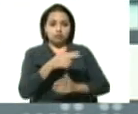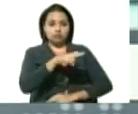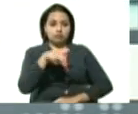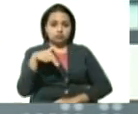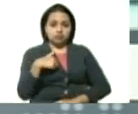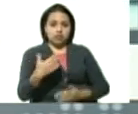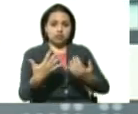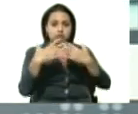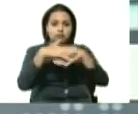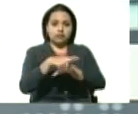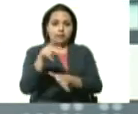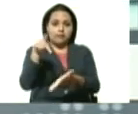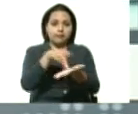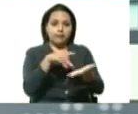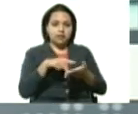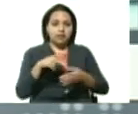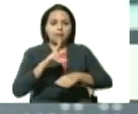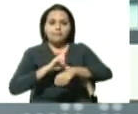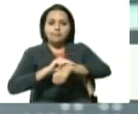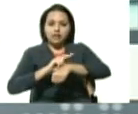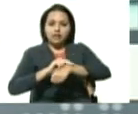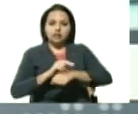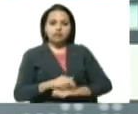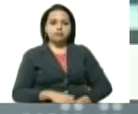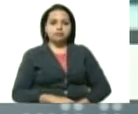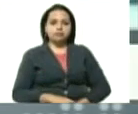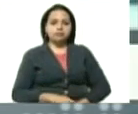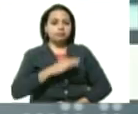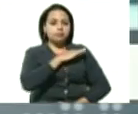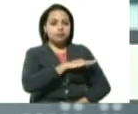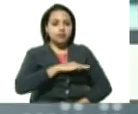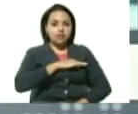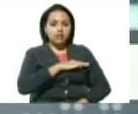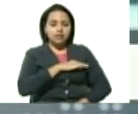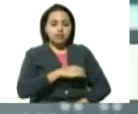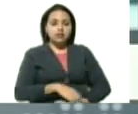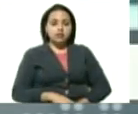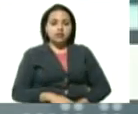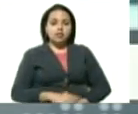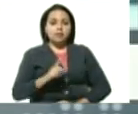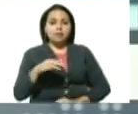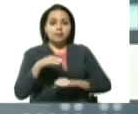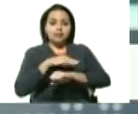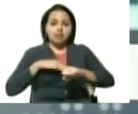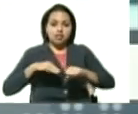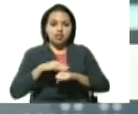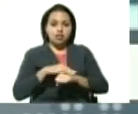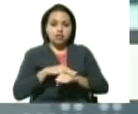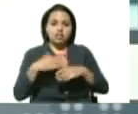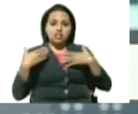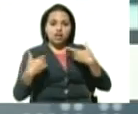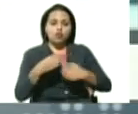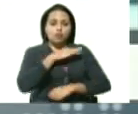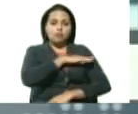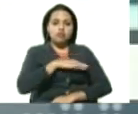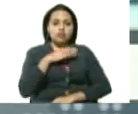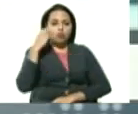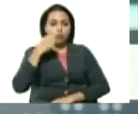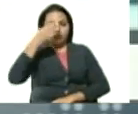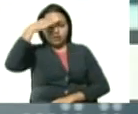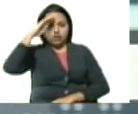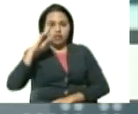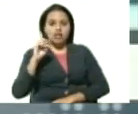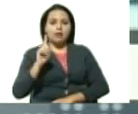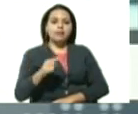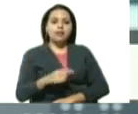integrado no solamente por médicos y médicas del ministerio de salud sino también los del seguro social la misión médica cubana sanidad militar el